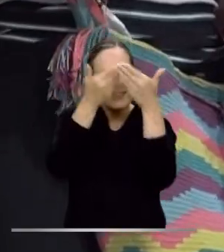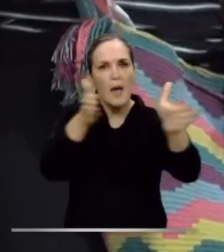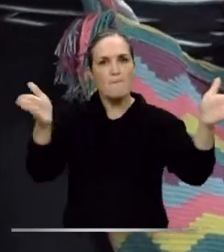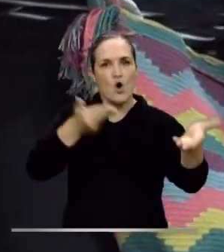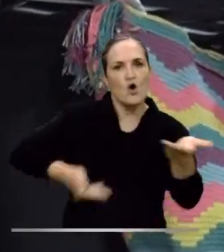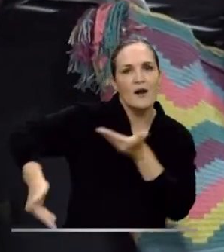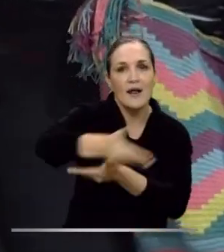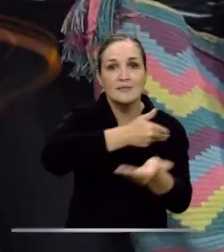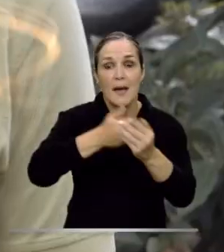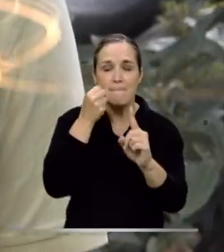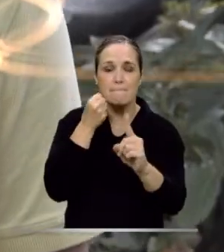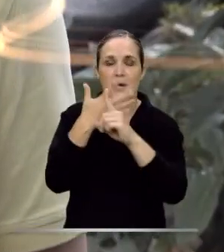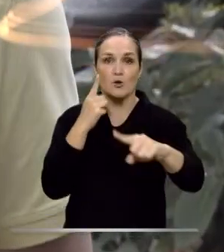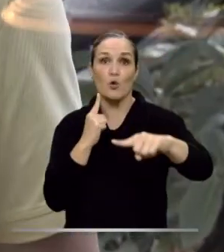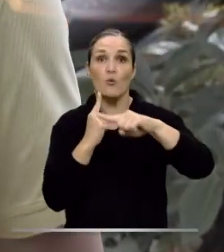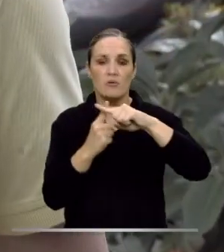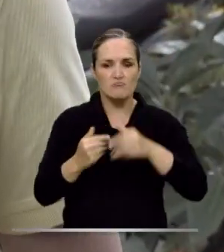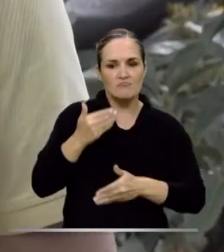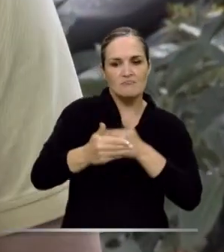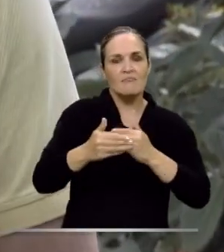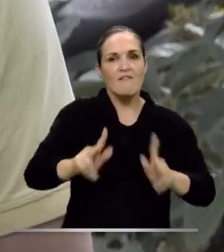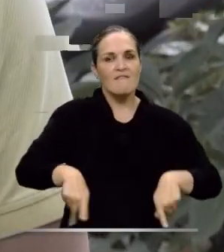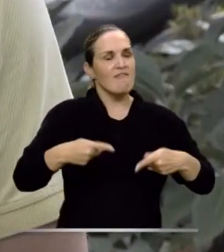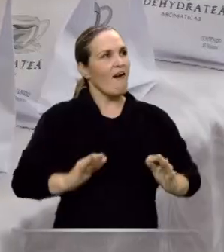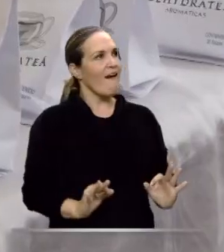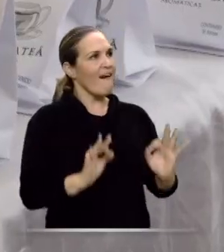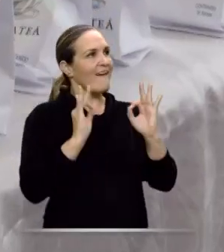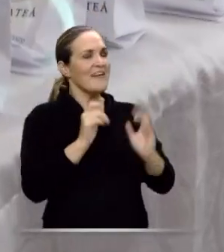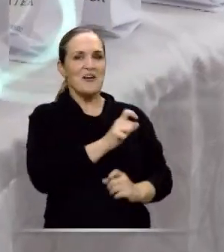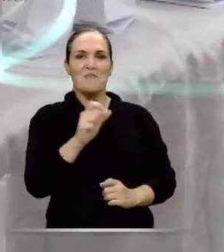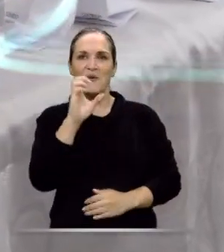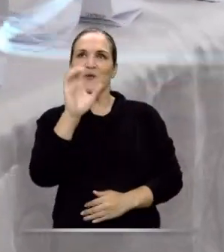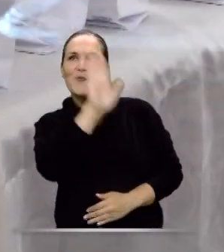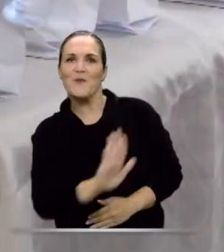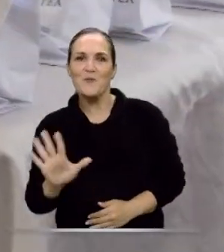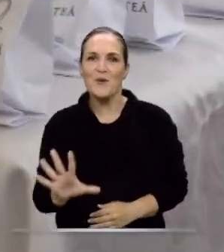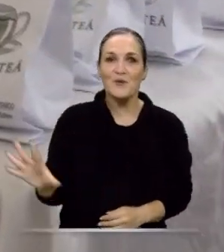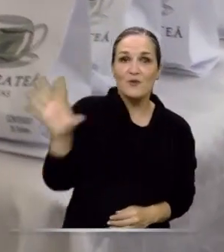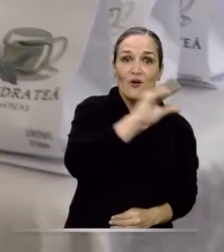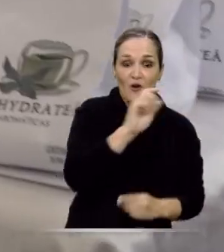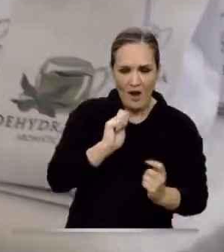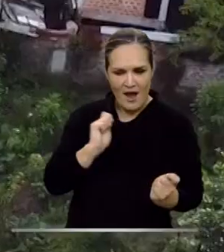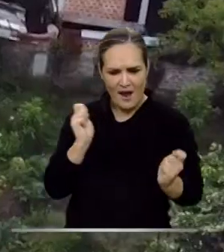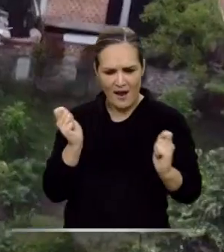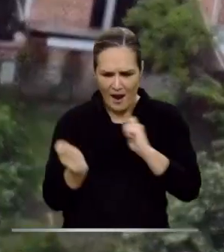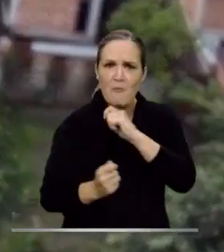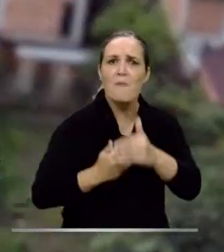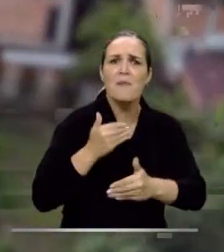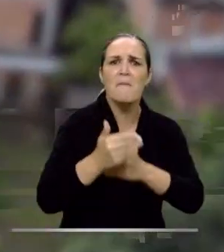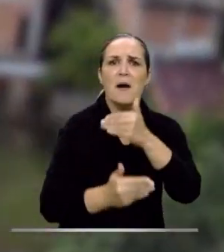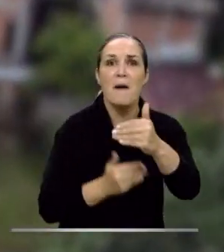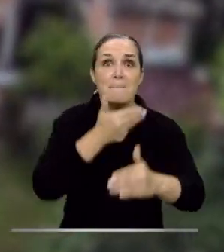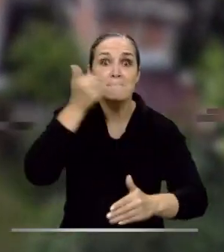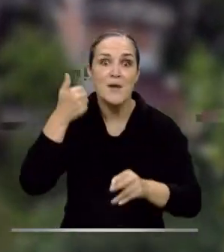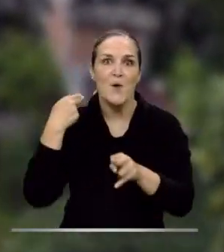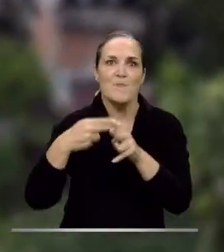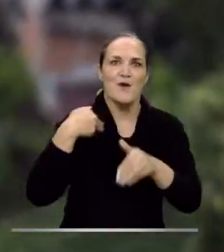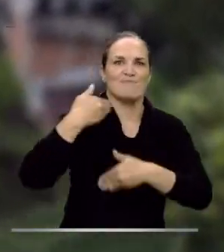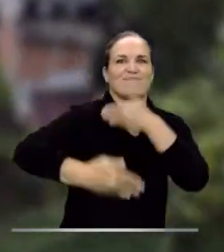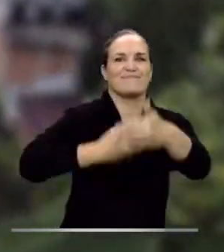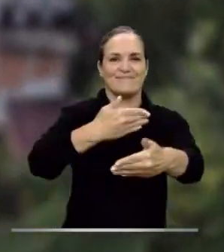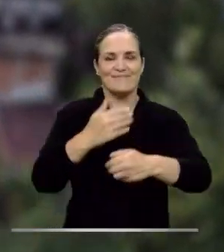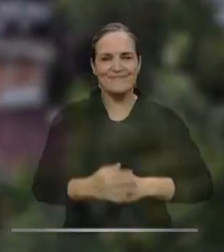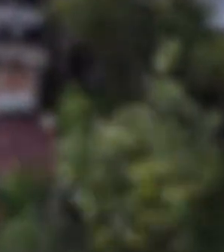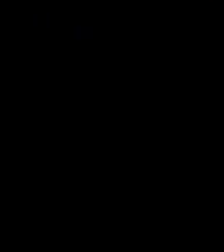democrática. El impacto positivo se debe ver reflejado en la calidad de vida de las y los colombianos. El cambio está en marcha y lo